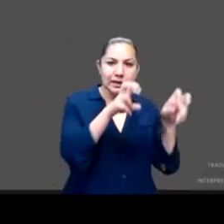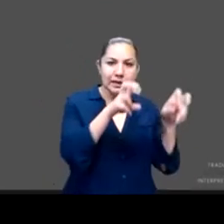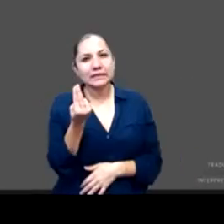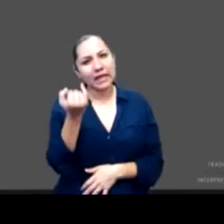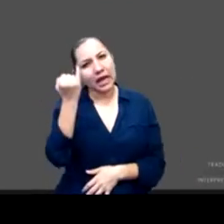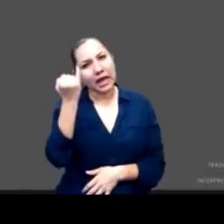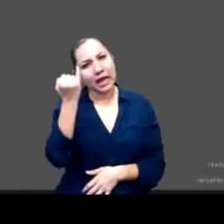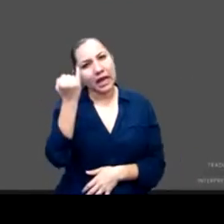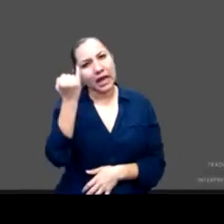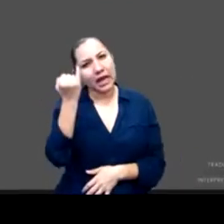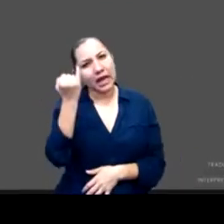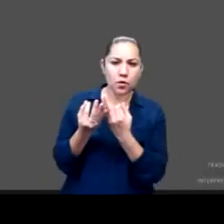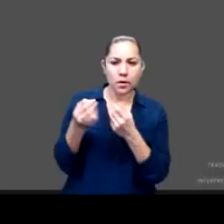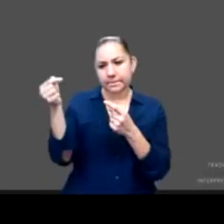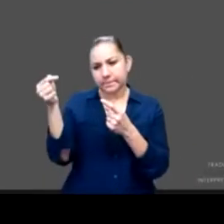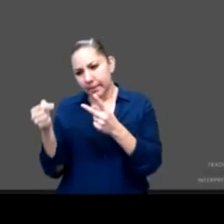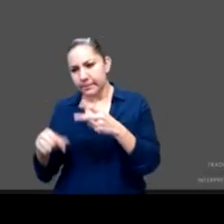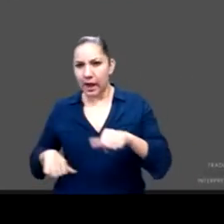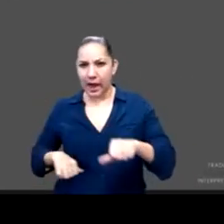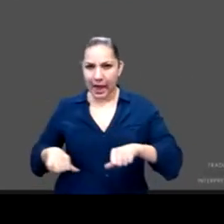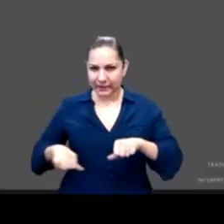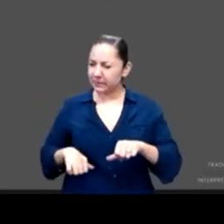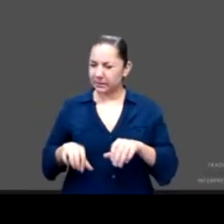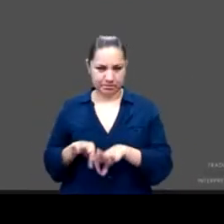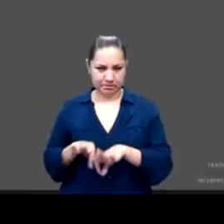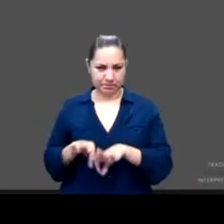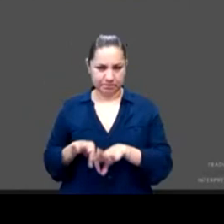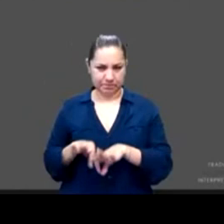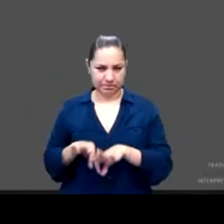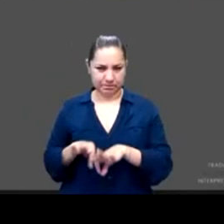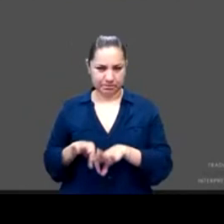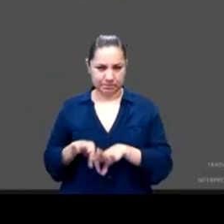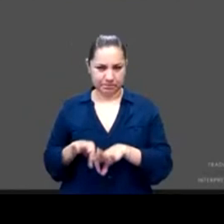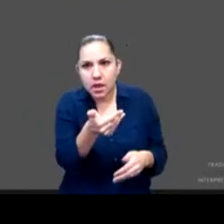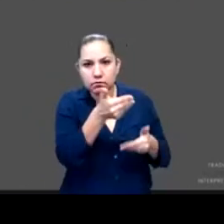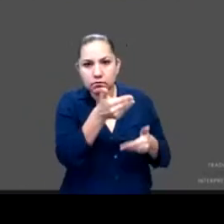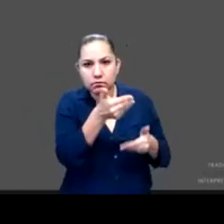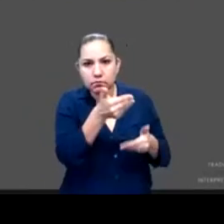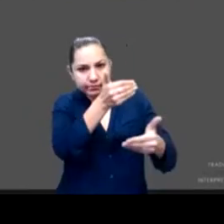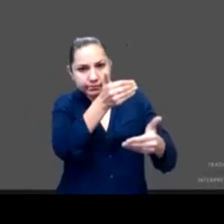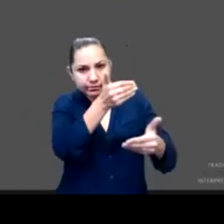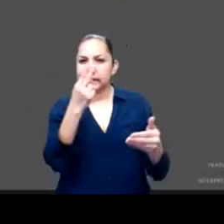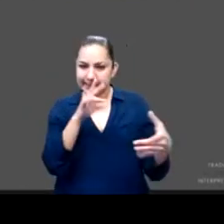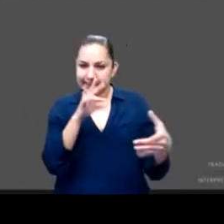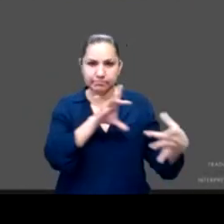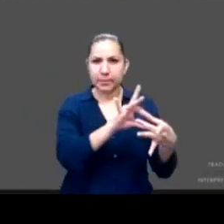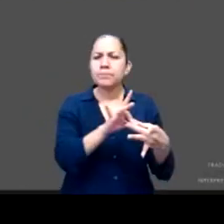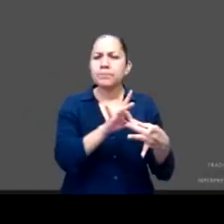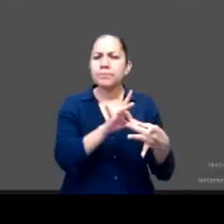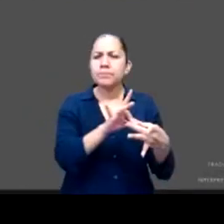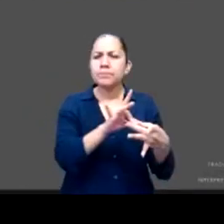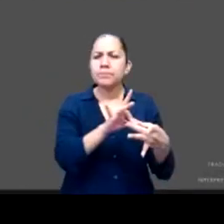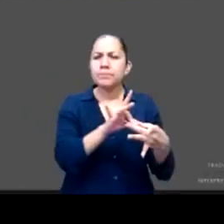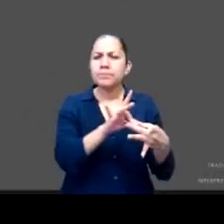para poder tener éxito. La primera es que hay que pensar en que hay intervenciones de carácter nacional, de